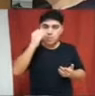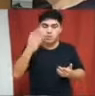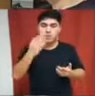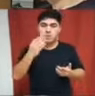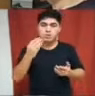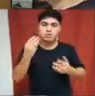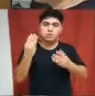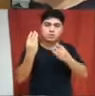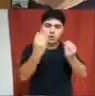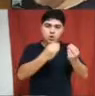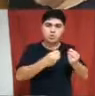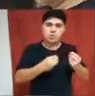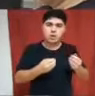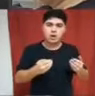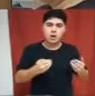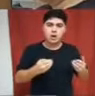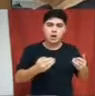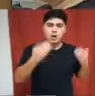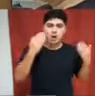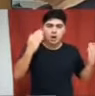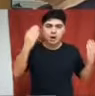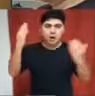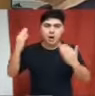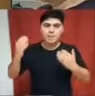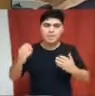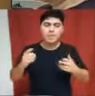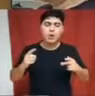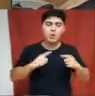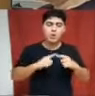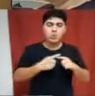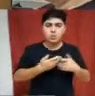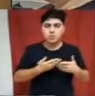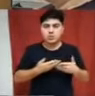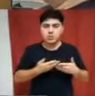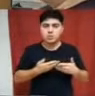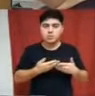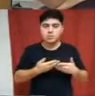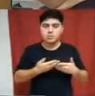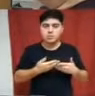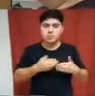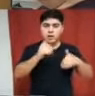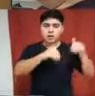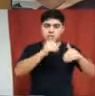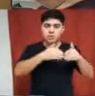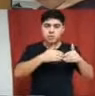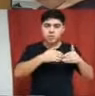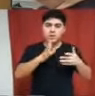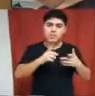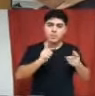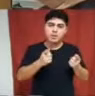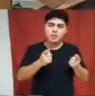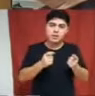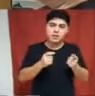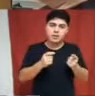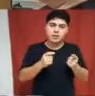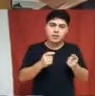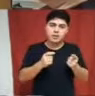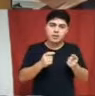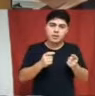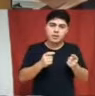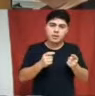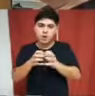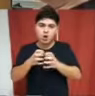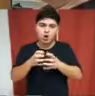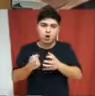electorales. Todos entendemos que hay una connivencia entre el poder político y el poder empresarial en la